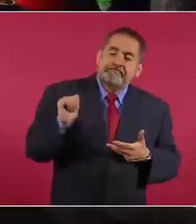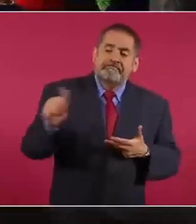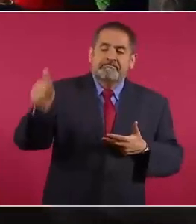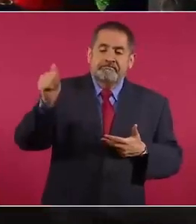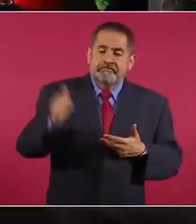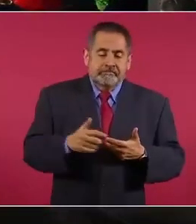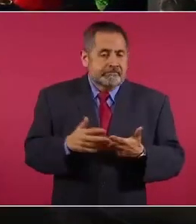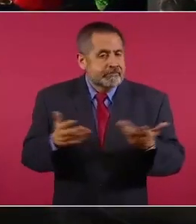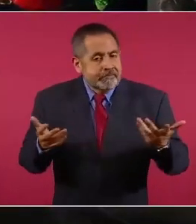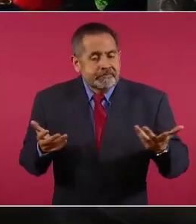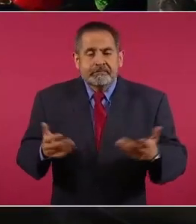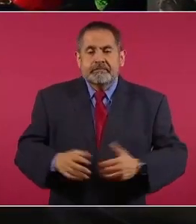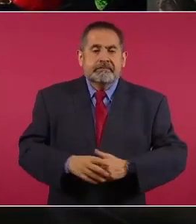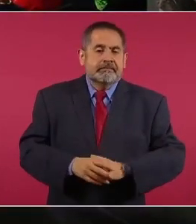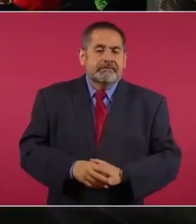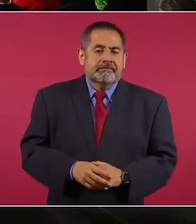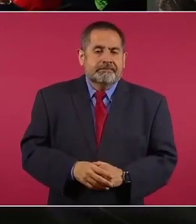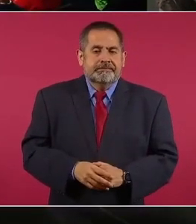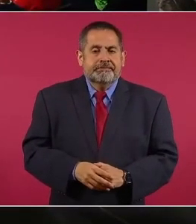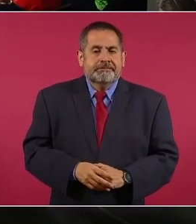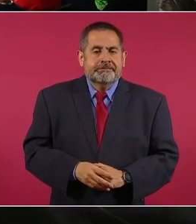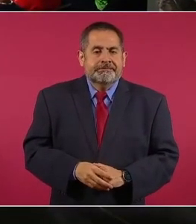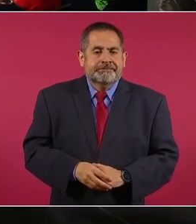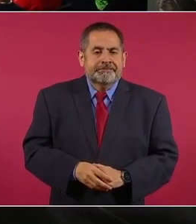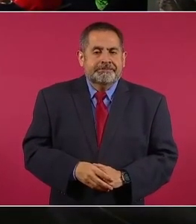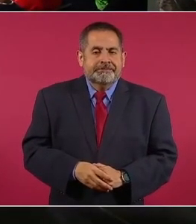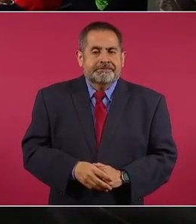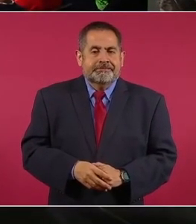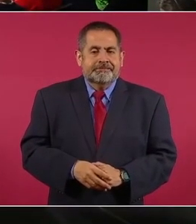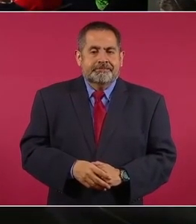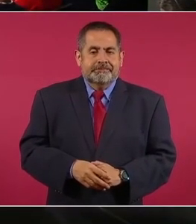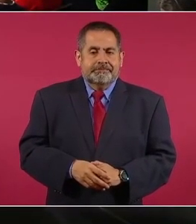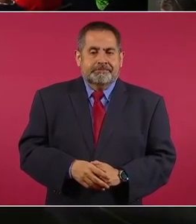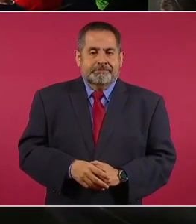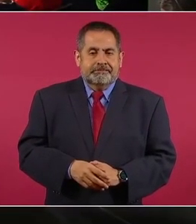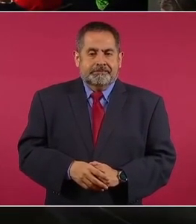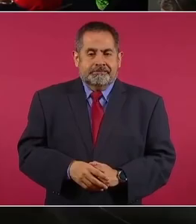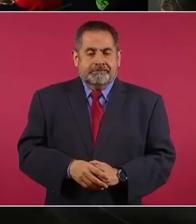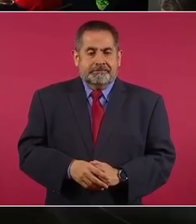el abandono, porque